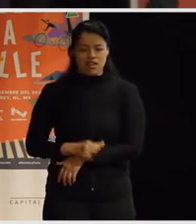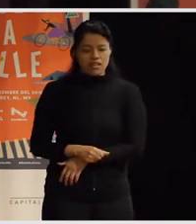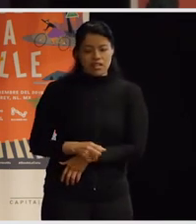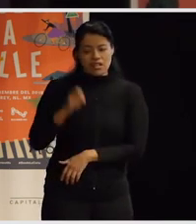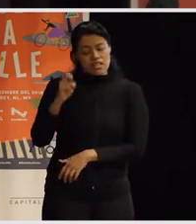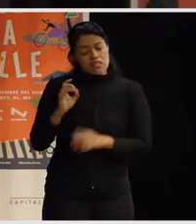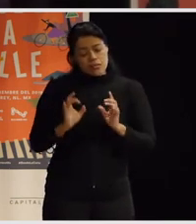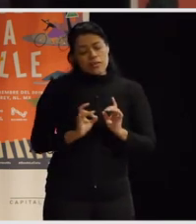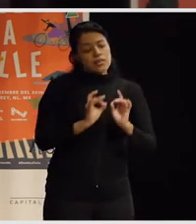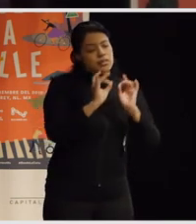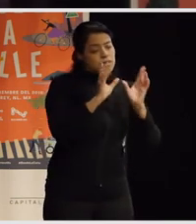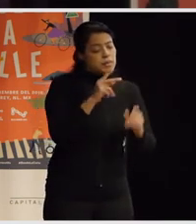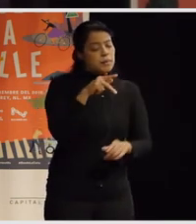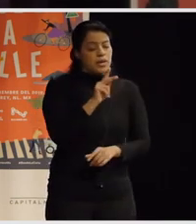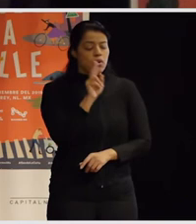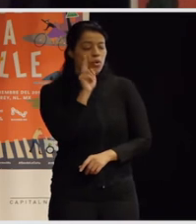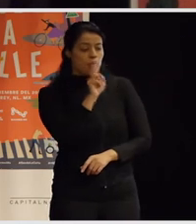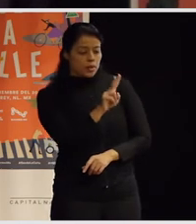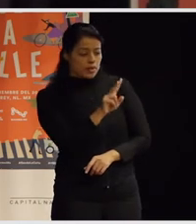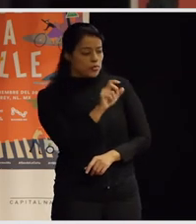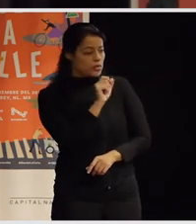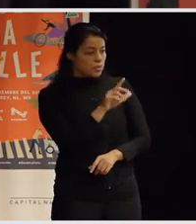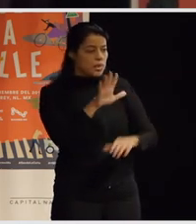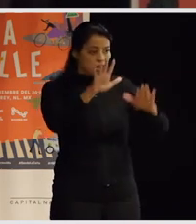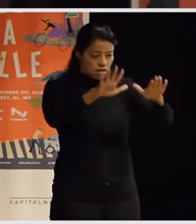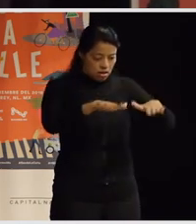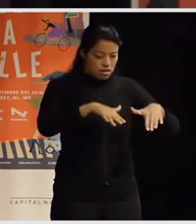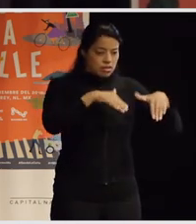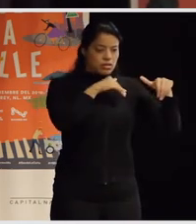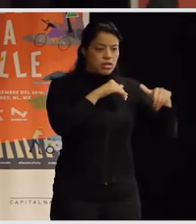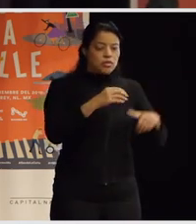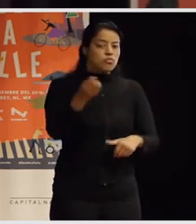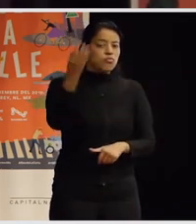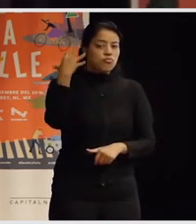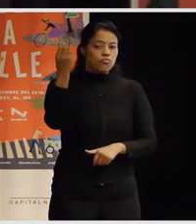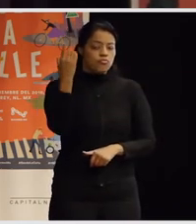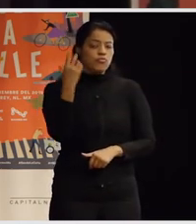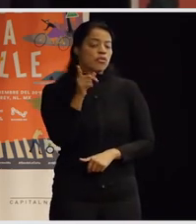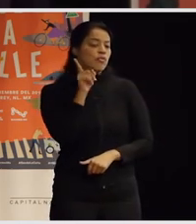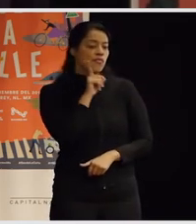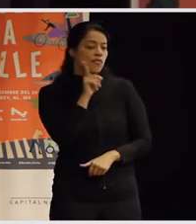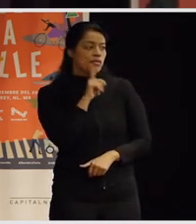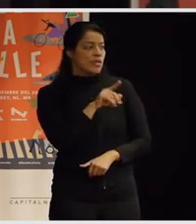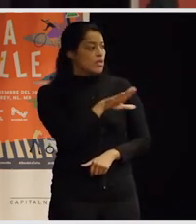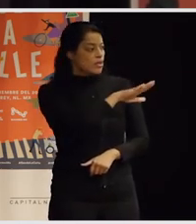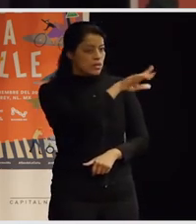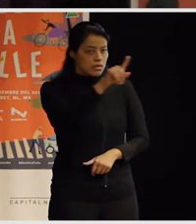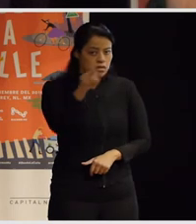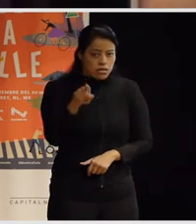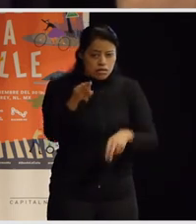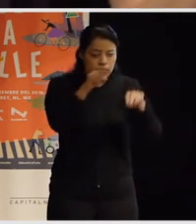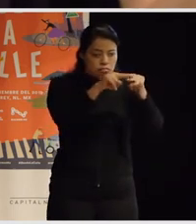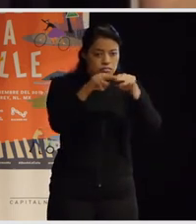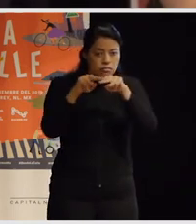lo que pasa pero también lo vemos por ejemplo como en este auditorio se habló de una conferencia feminista y la mayoría de las que estamos